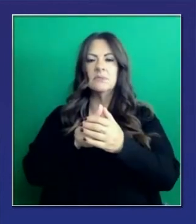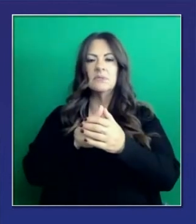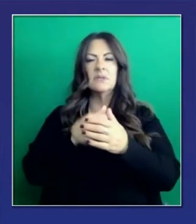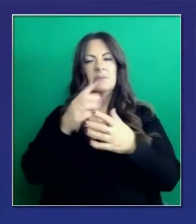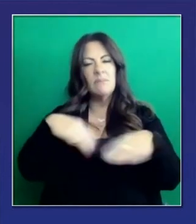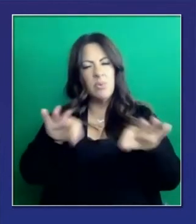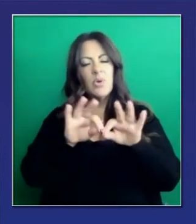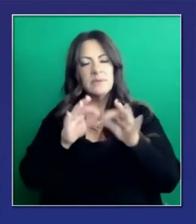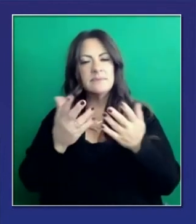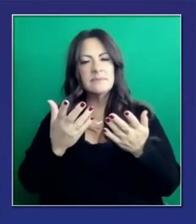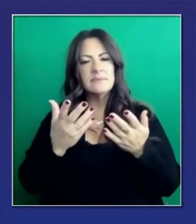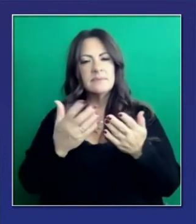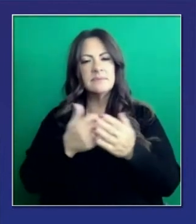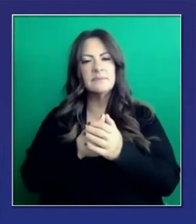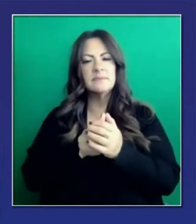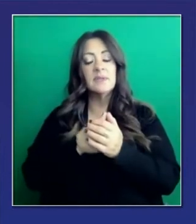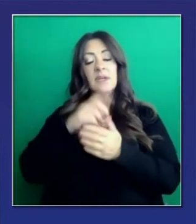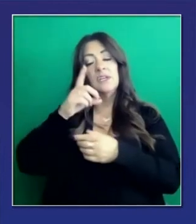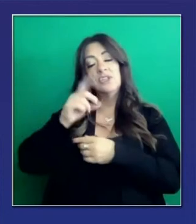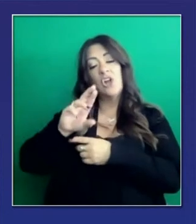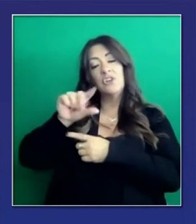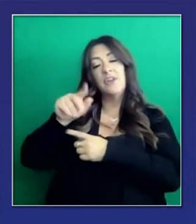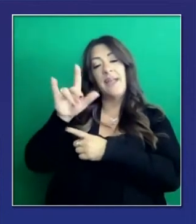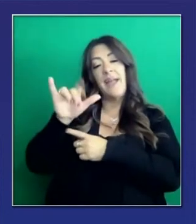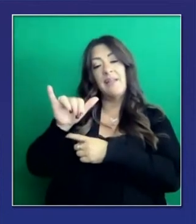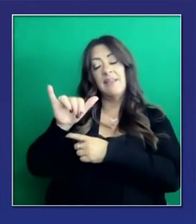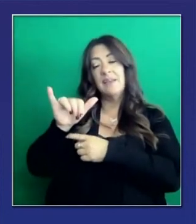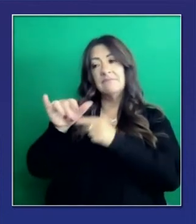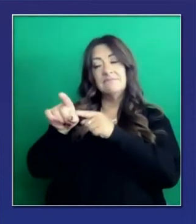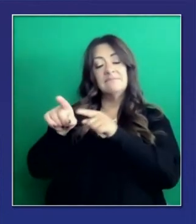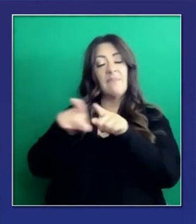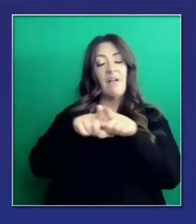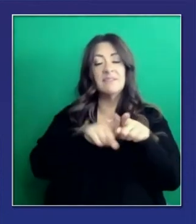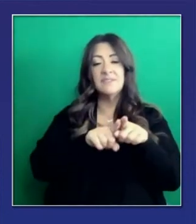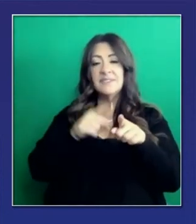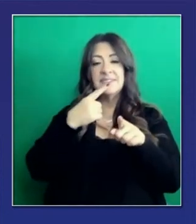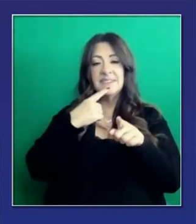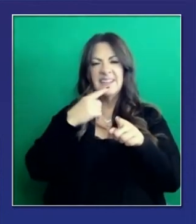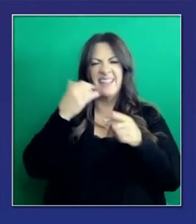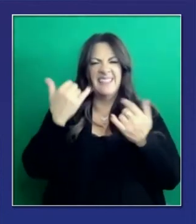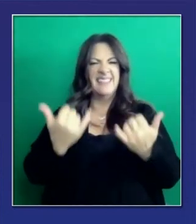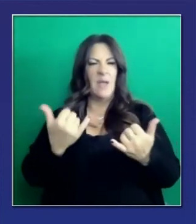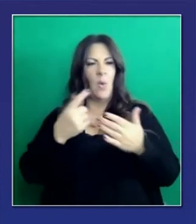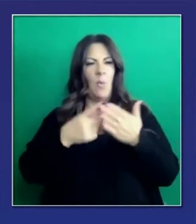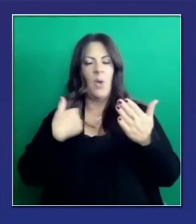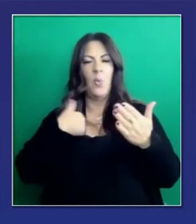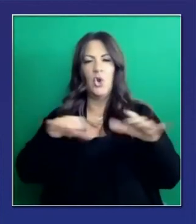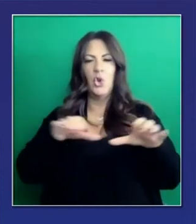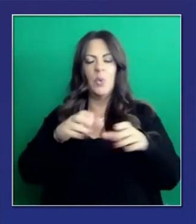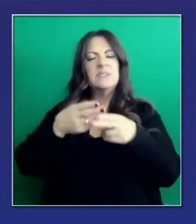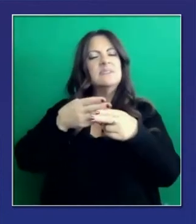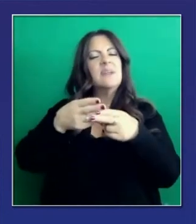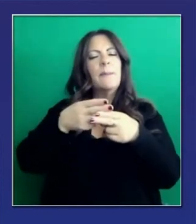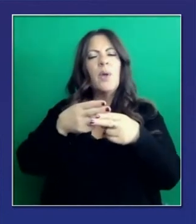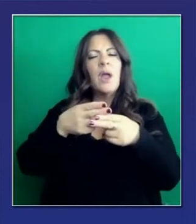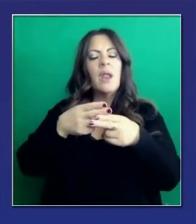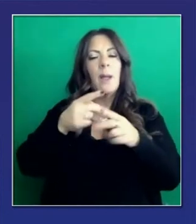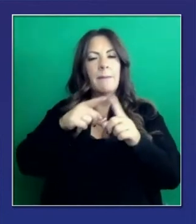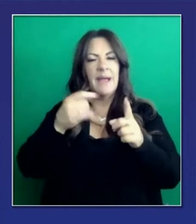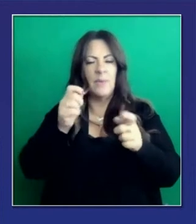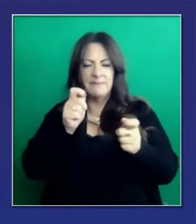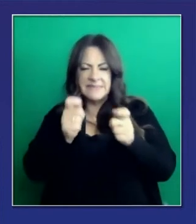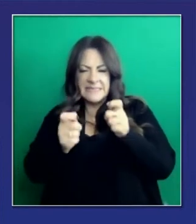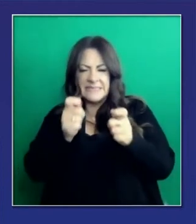como ya dije al comienzo, el doctor Galli lo dijo también. Esto es algo que va cambiando de un día a otro. Estamos